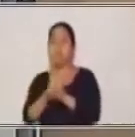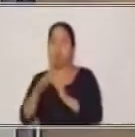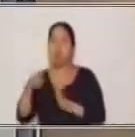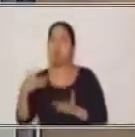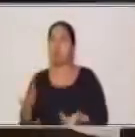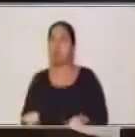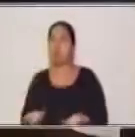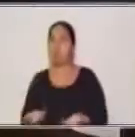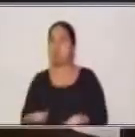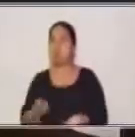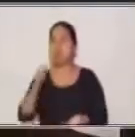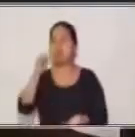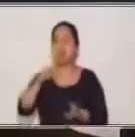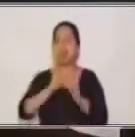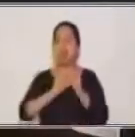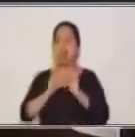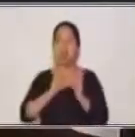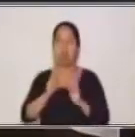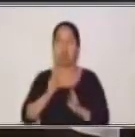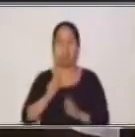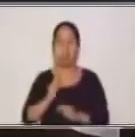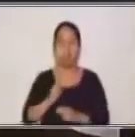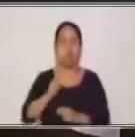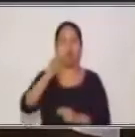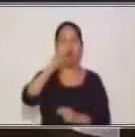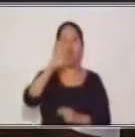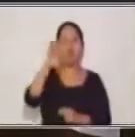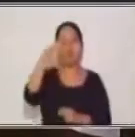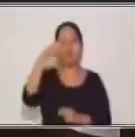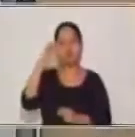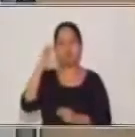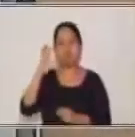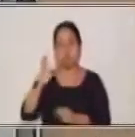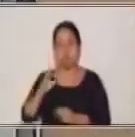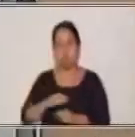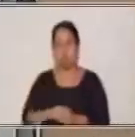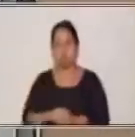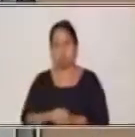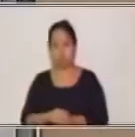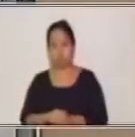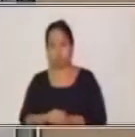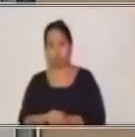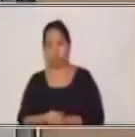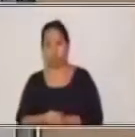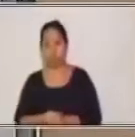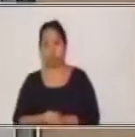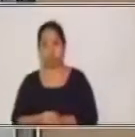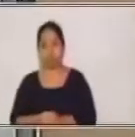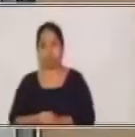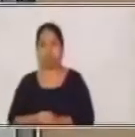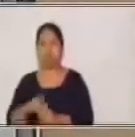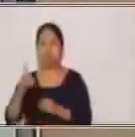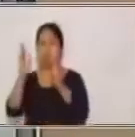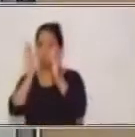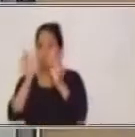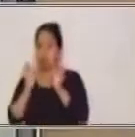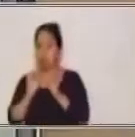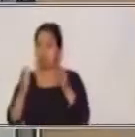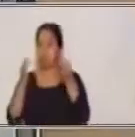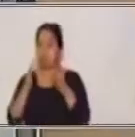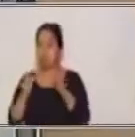el voceo. ¿Sí? Este voceo también va con S porque es de la forma de tratamiento.